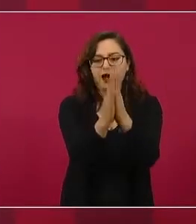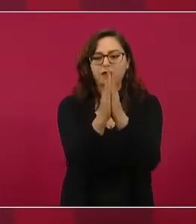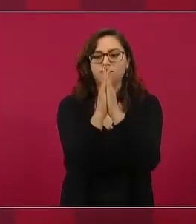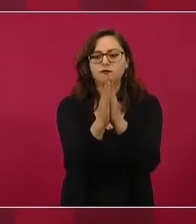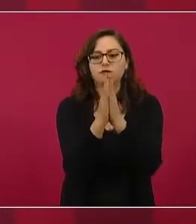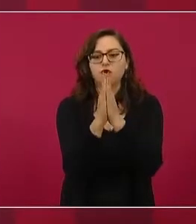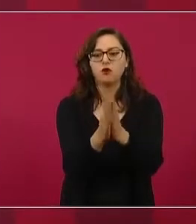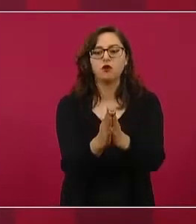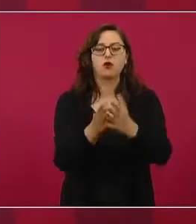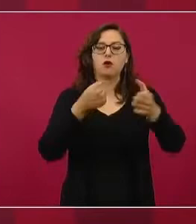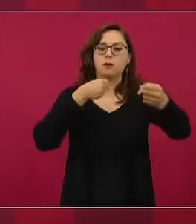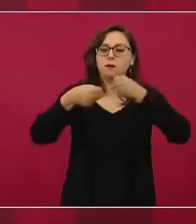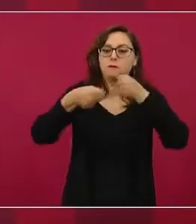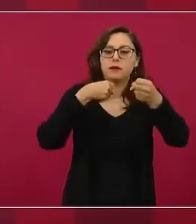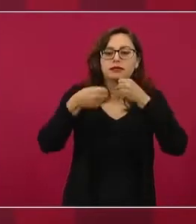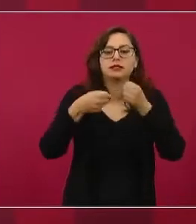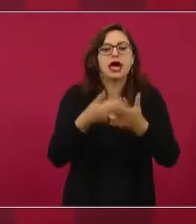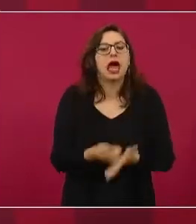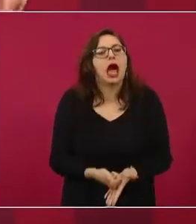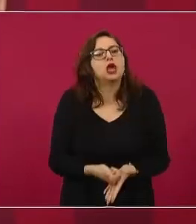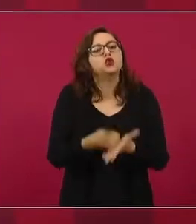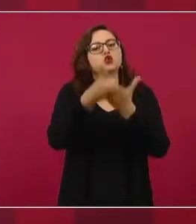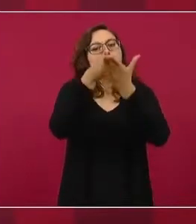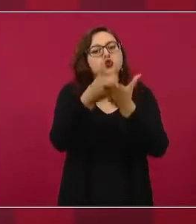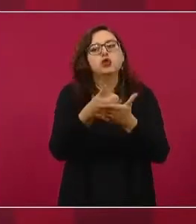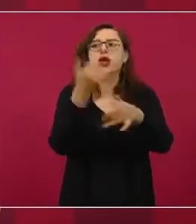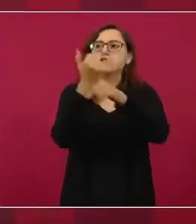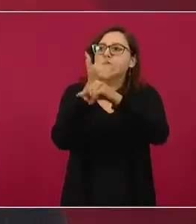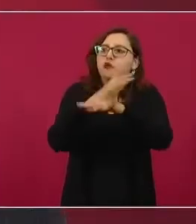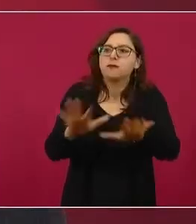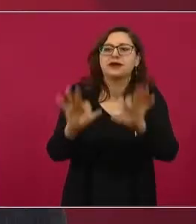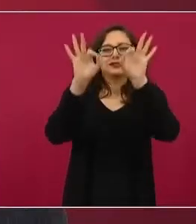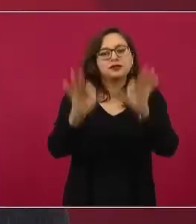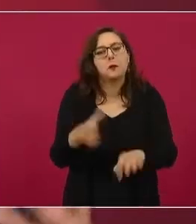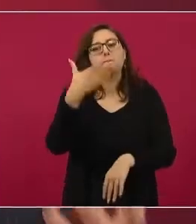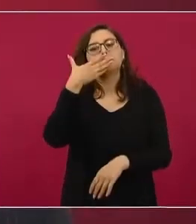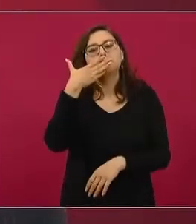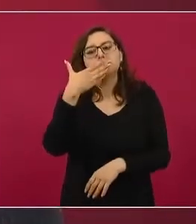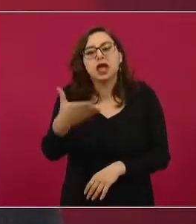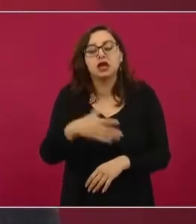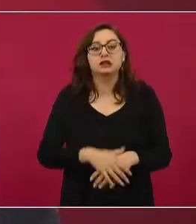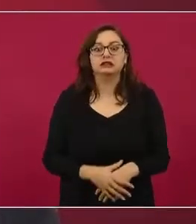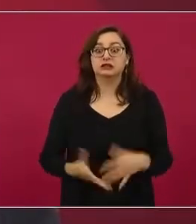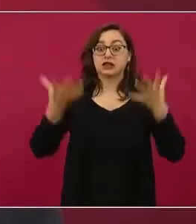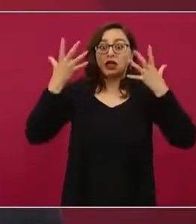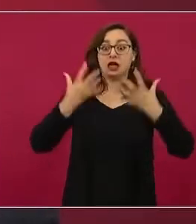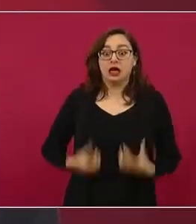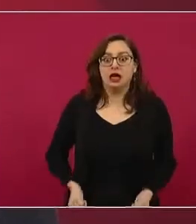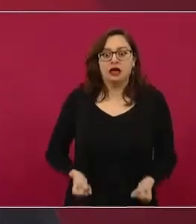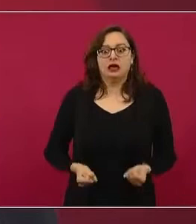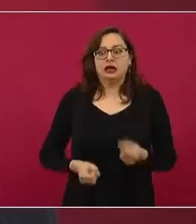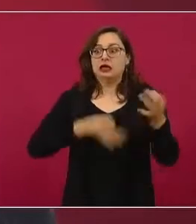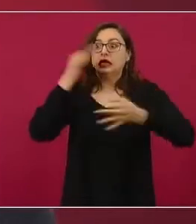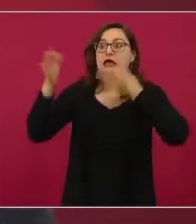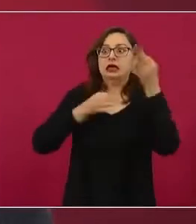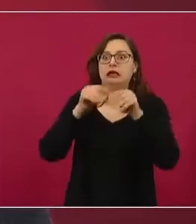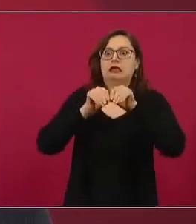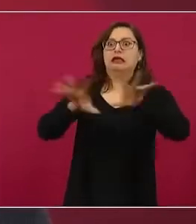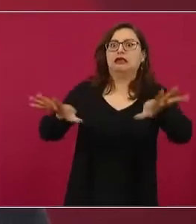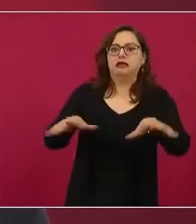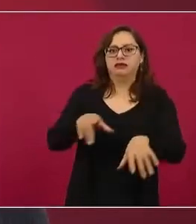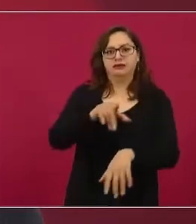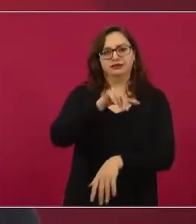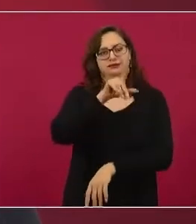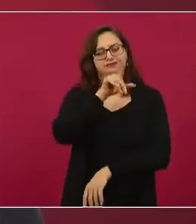Sean objetivos, ayuden a que otros tengan información útil. No pánico. Y no empujo, y aquí